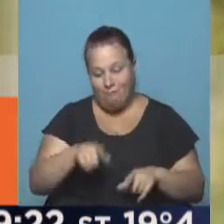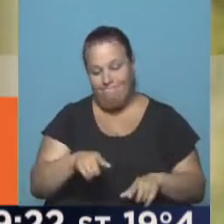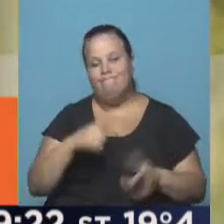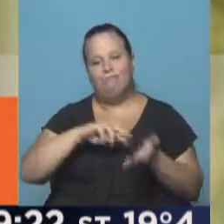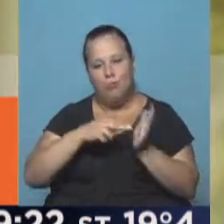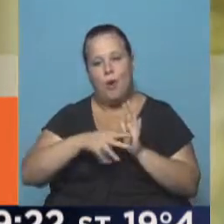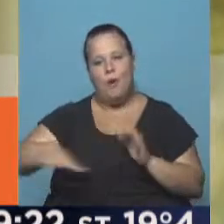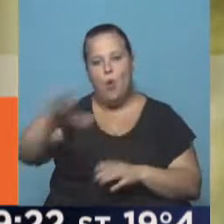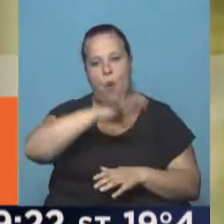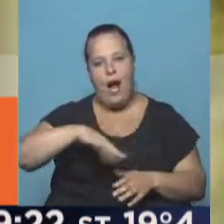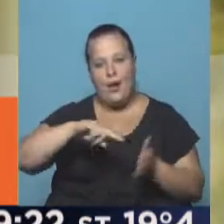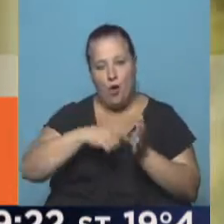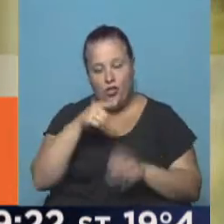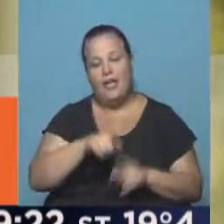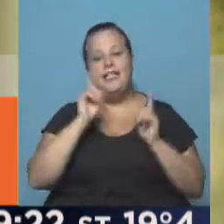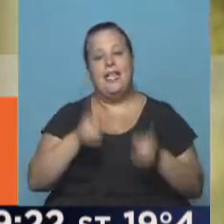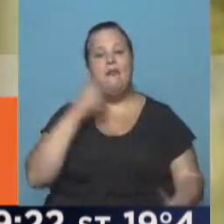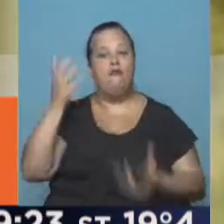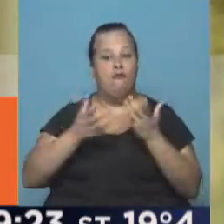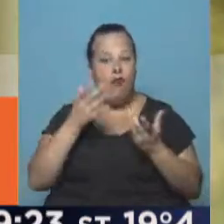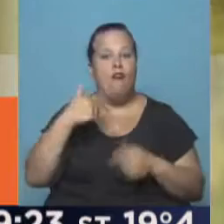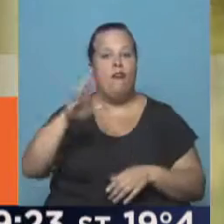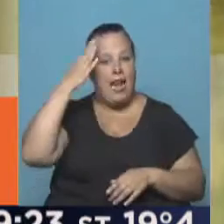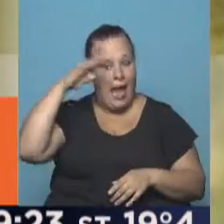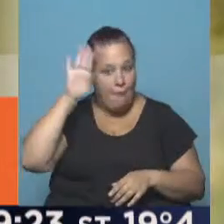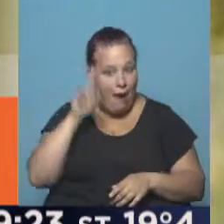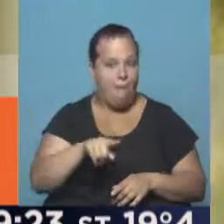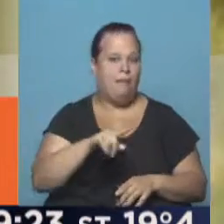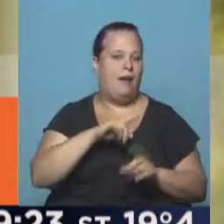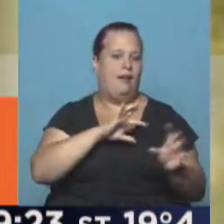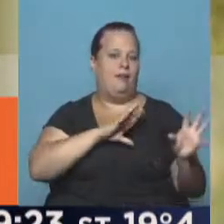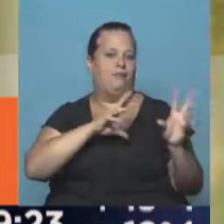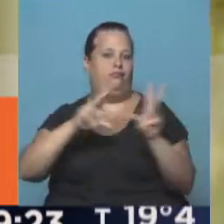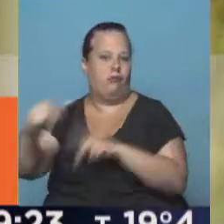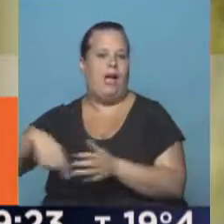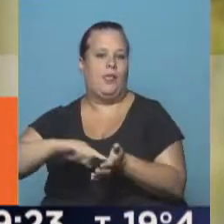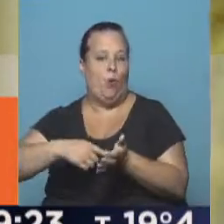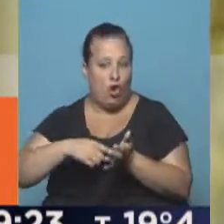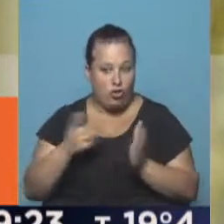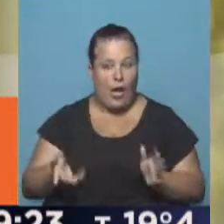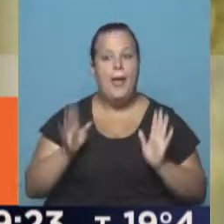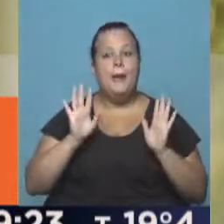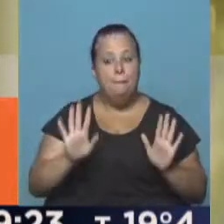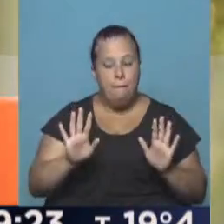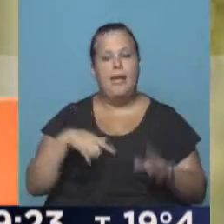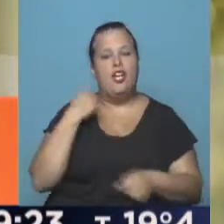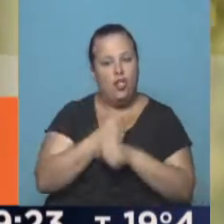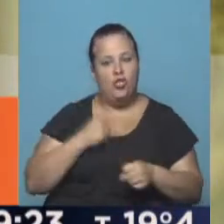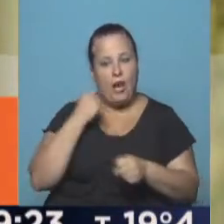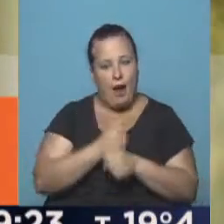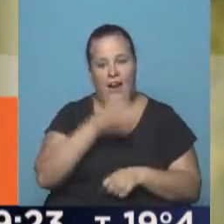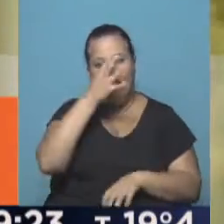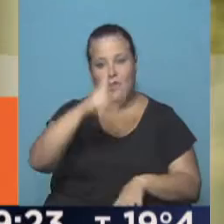afecta a esa zona de la provincia y a este incendio que se generó en La Pampa y que llegó a la provincia de Buenos Aires. Pero estamos trabajando